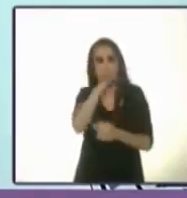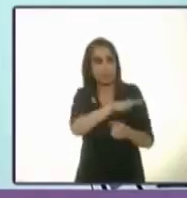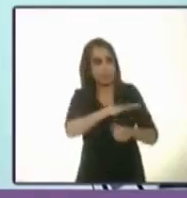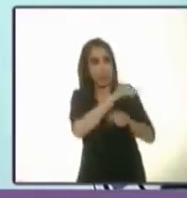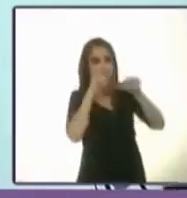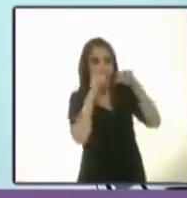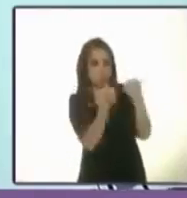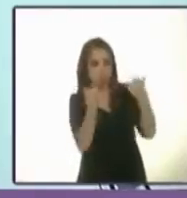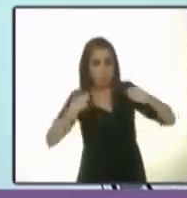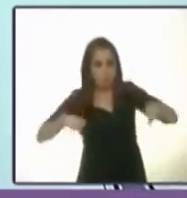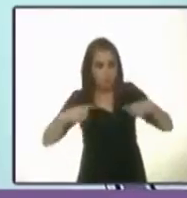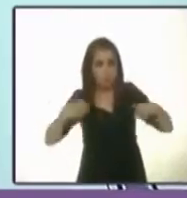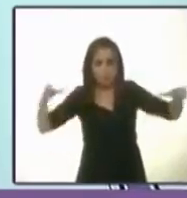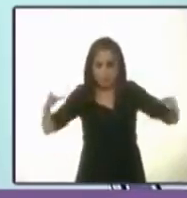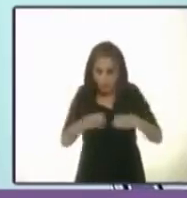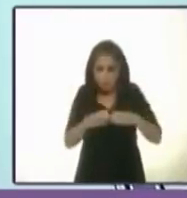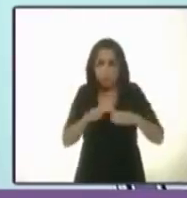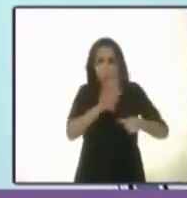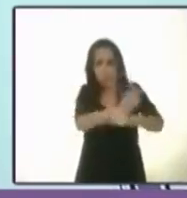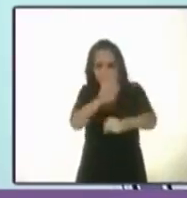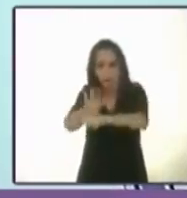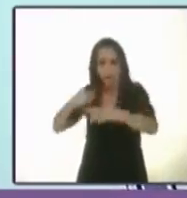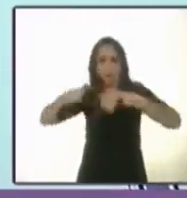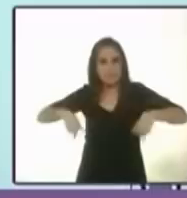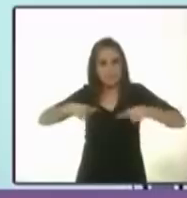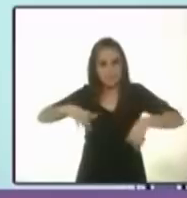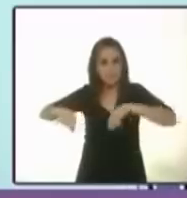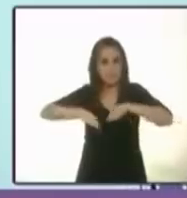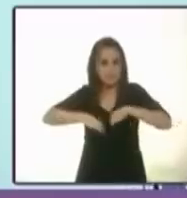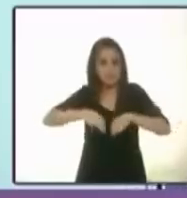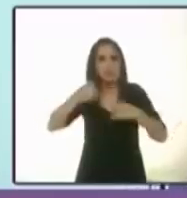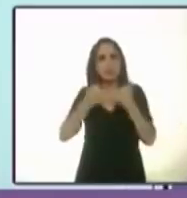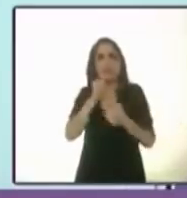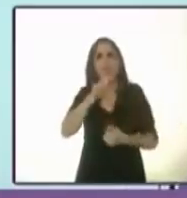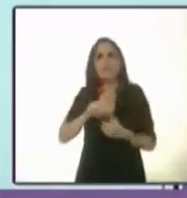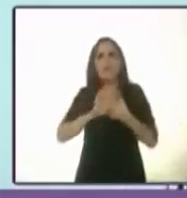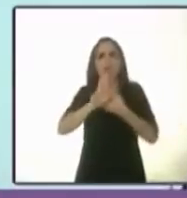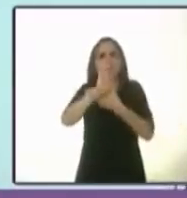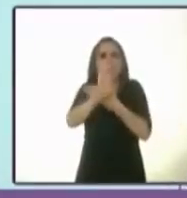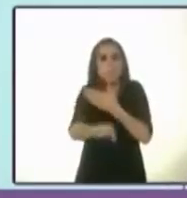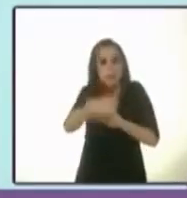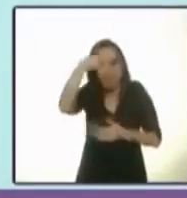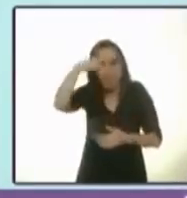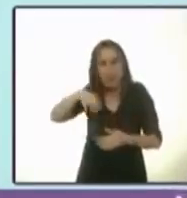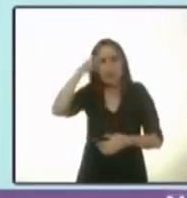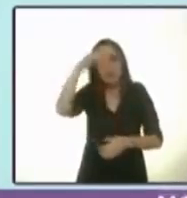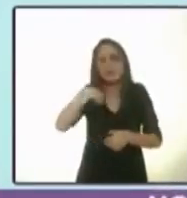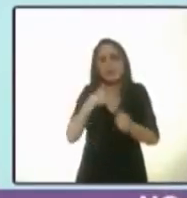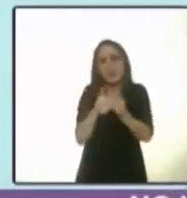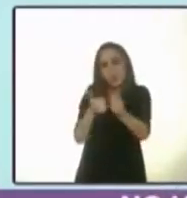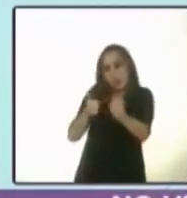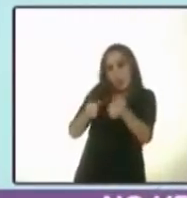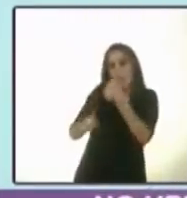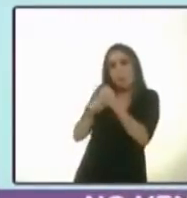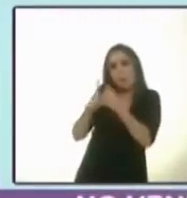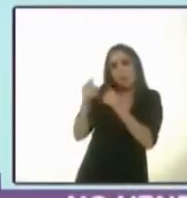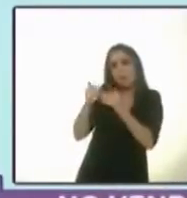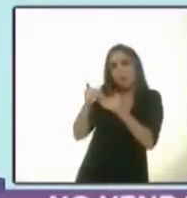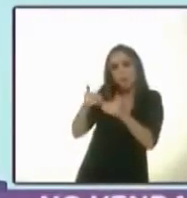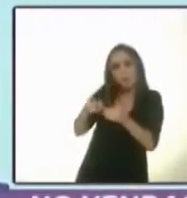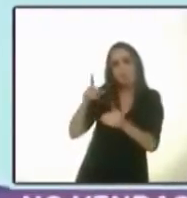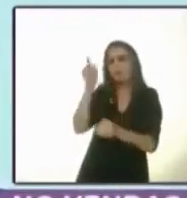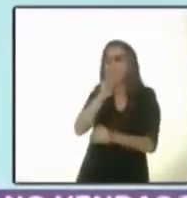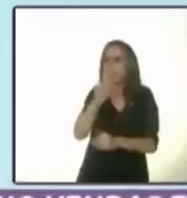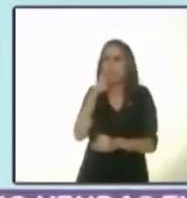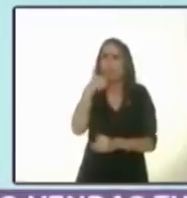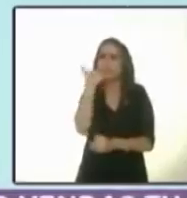civil en favor de la ciudadanía. Pero sobre todo, para evitar el riesgo de un retroceso en la posibilidad de que esta